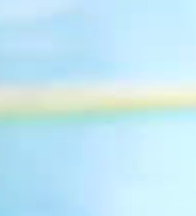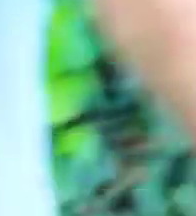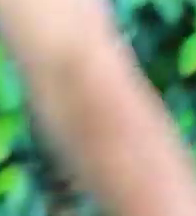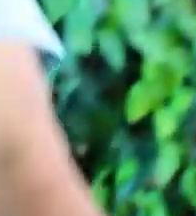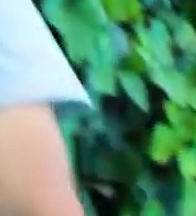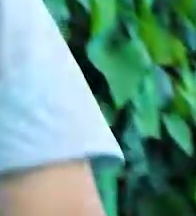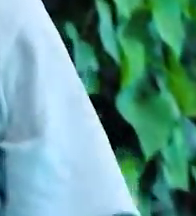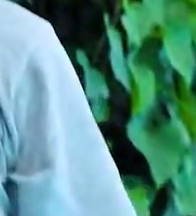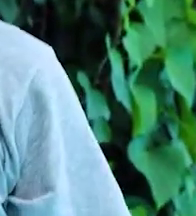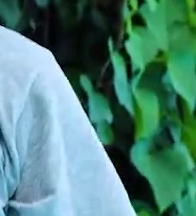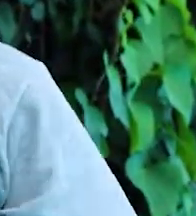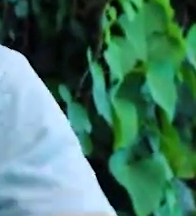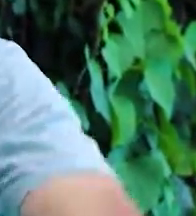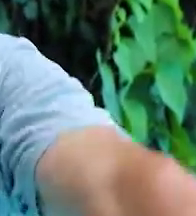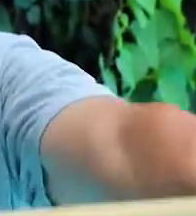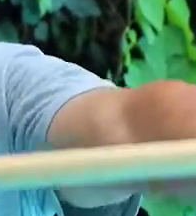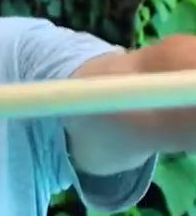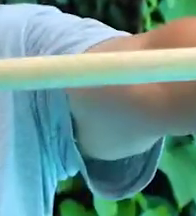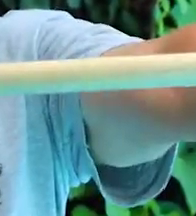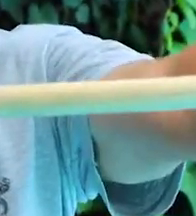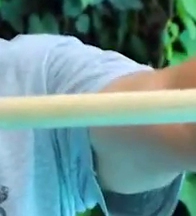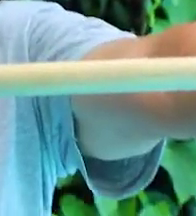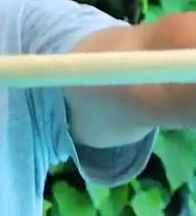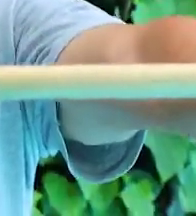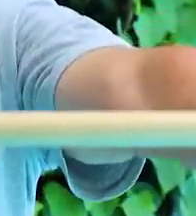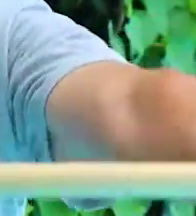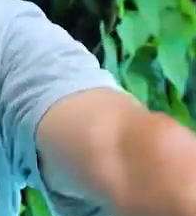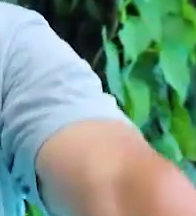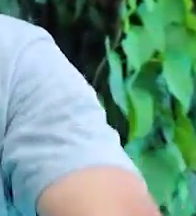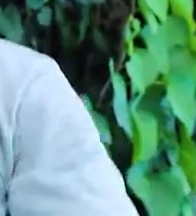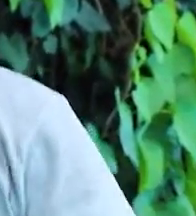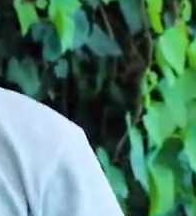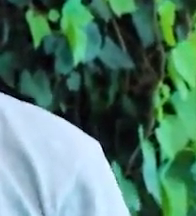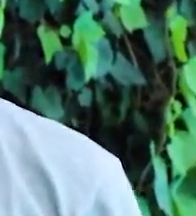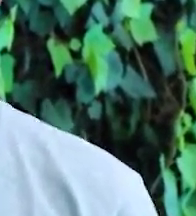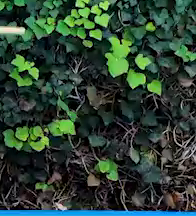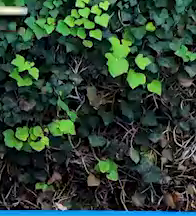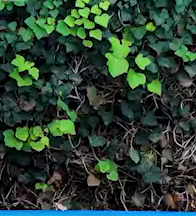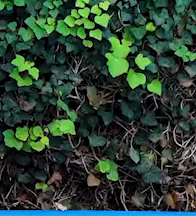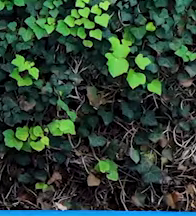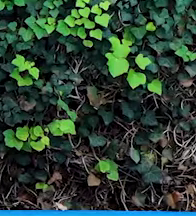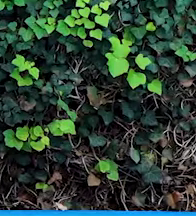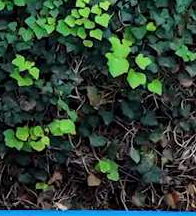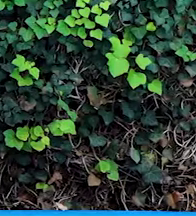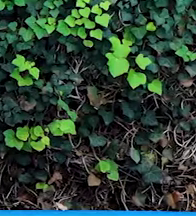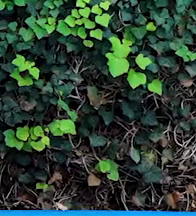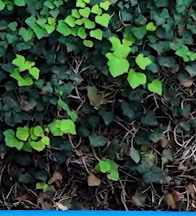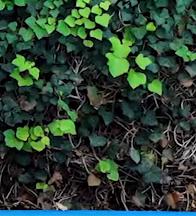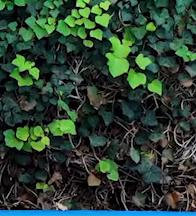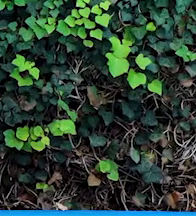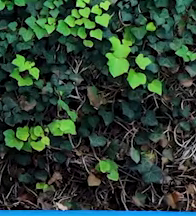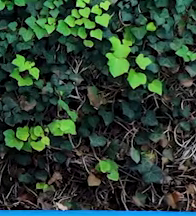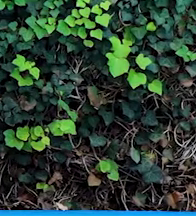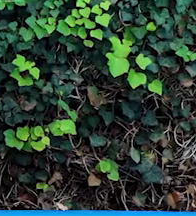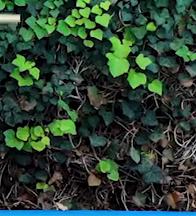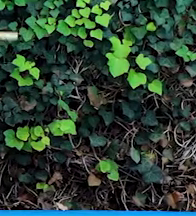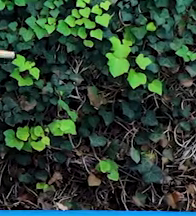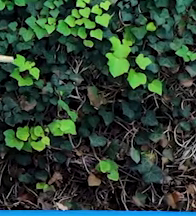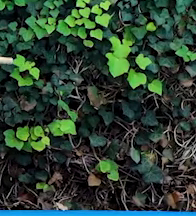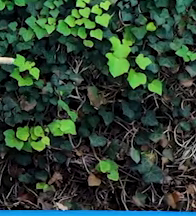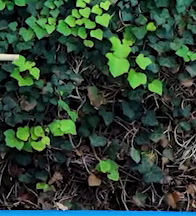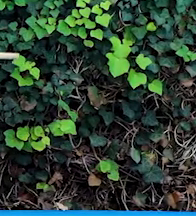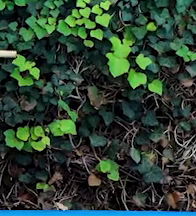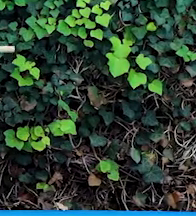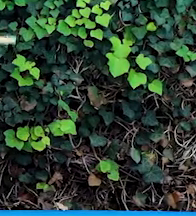¿Sí? Muy bien. Ahí está bien. Perfecto. Elevamos brazos.